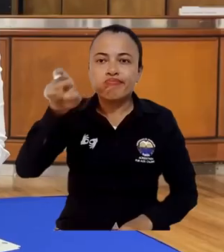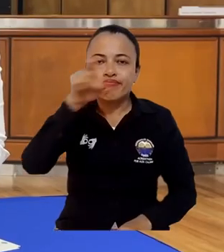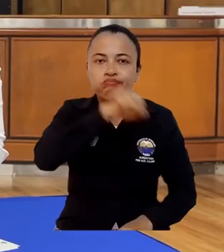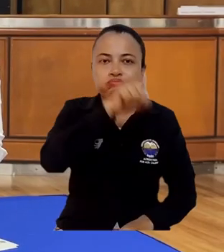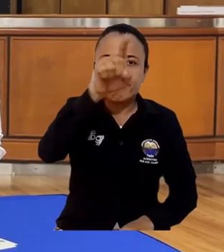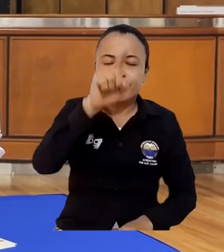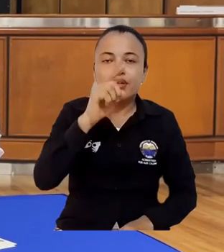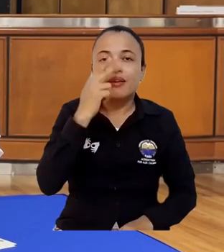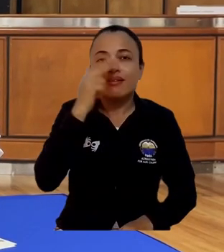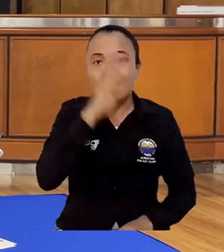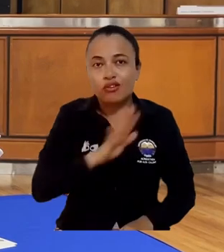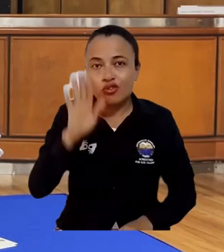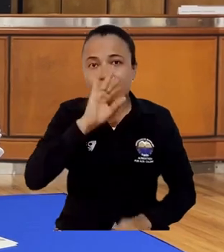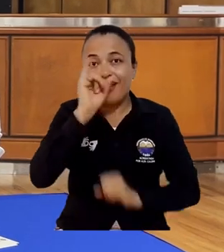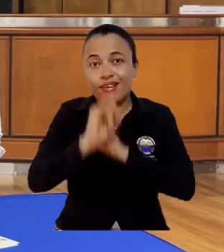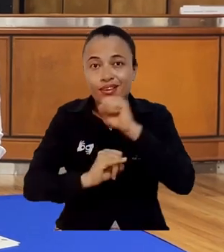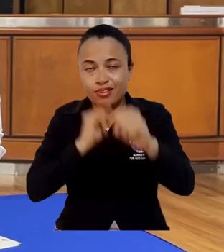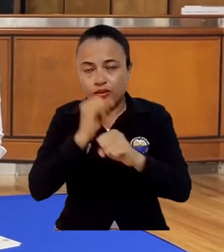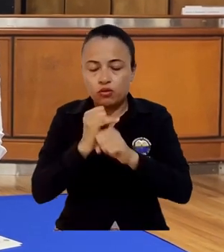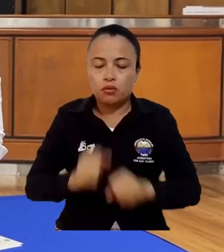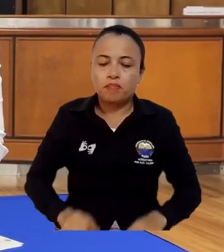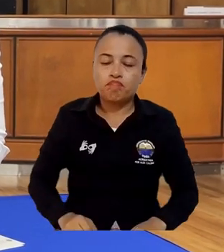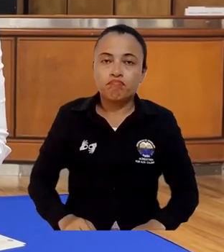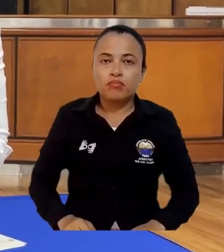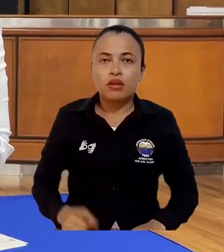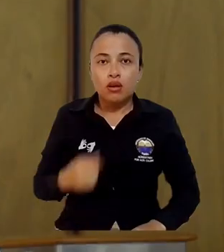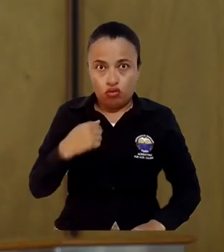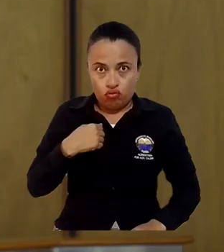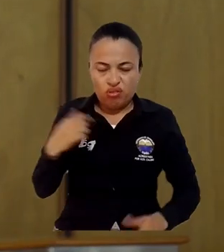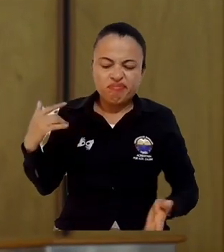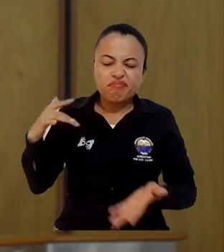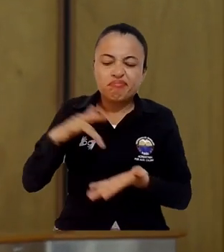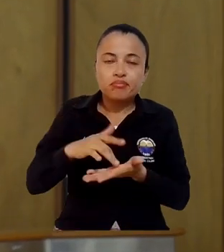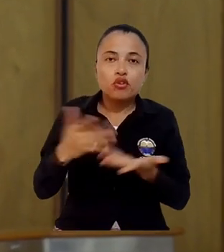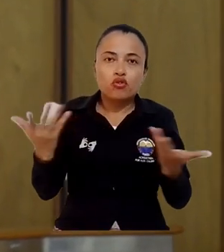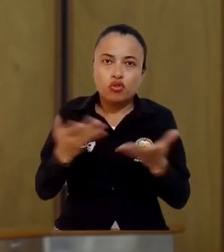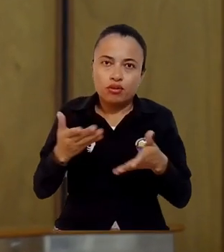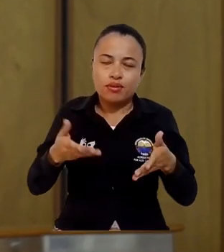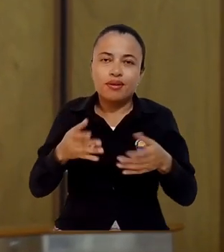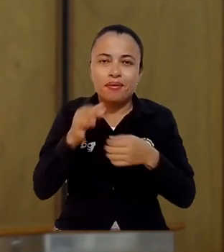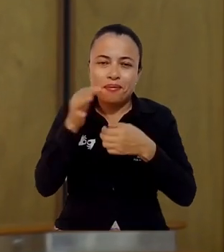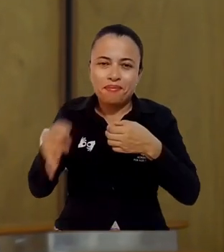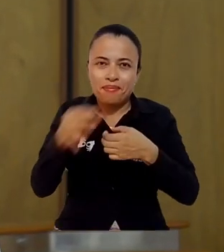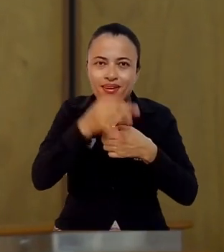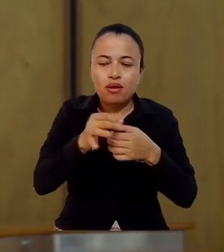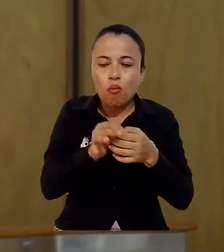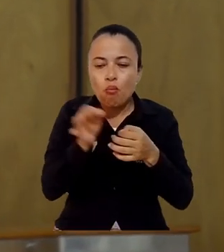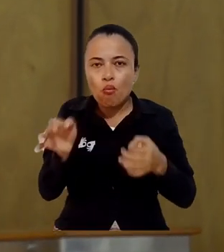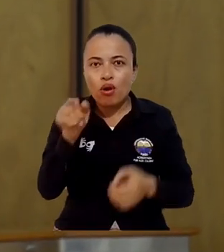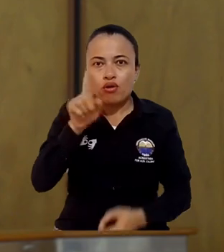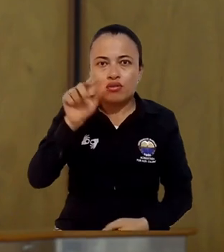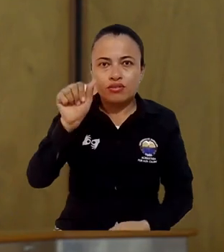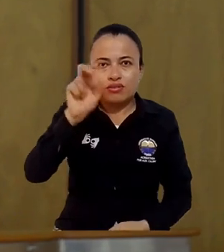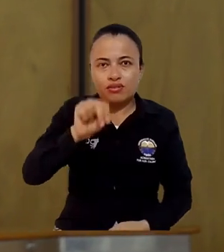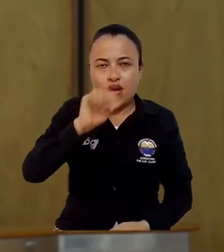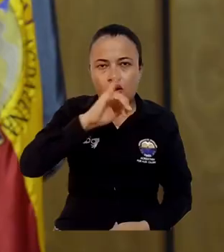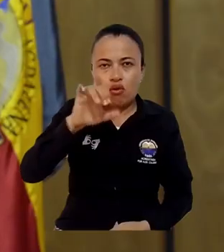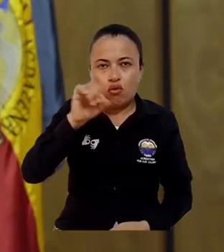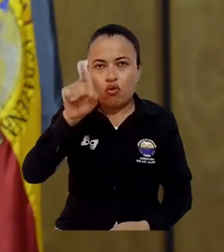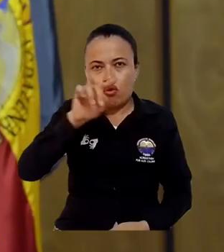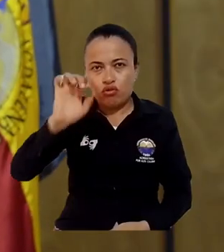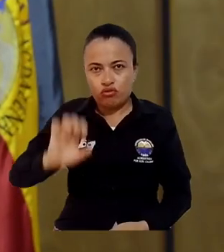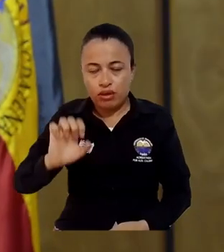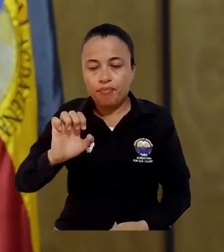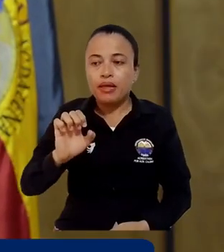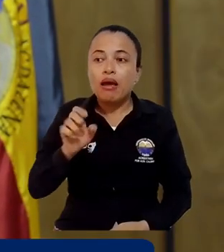Yo vengo de un pueblo llamado San José de Kennedy en la zona bananera y pues en la vereda en que me